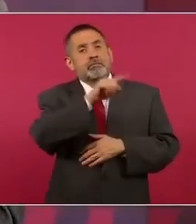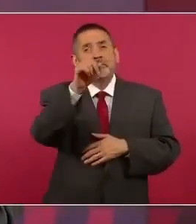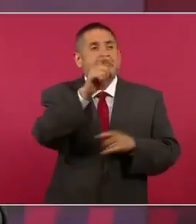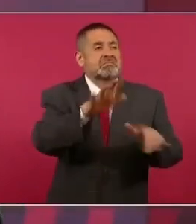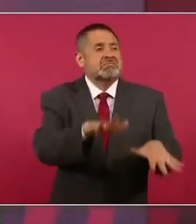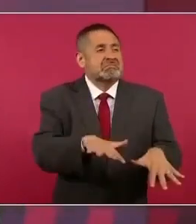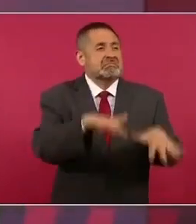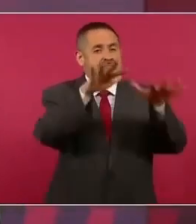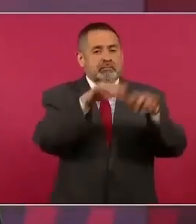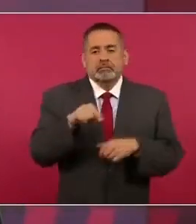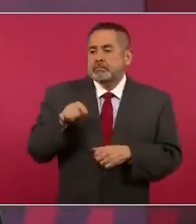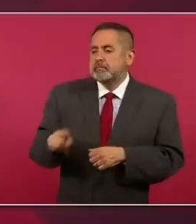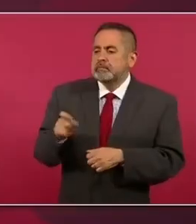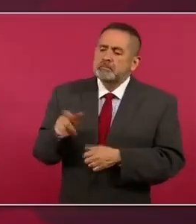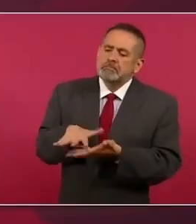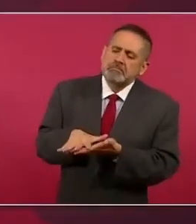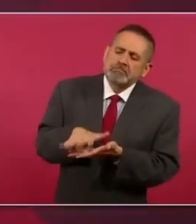encharcamientos